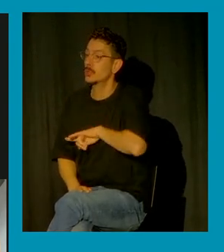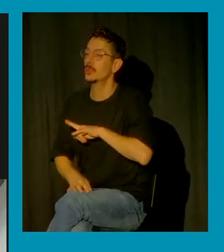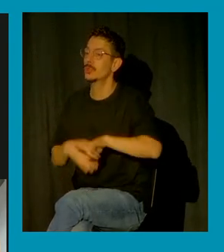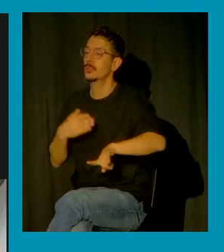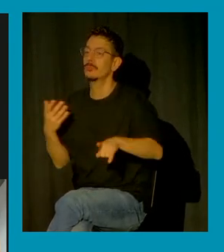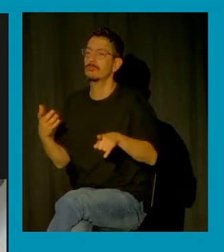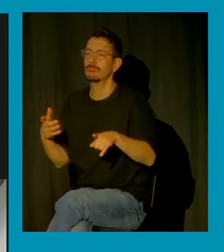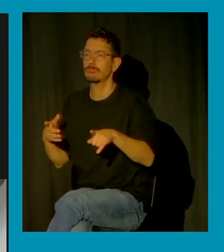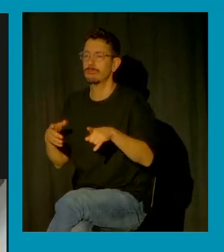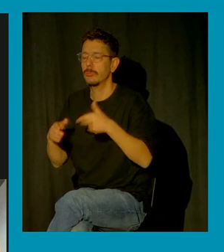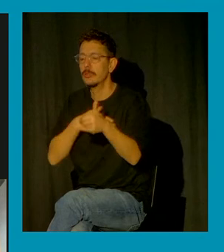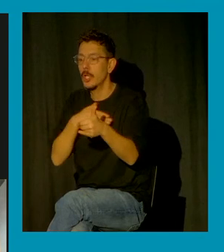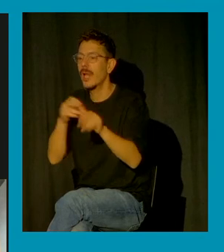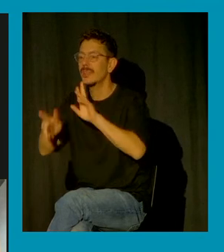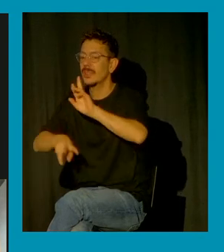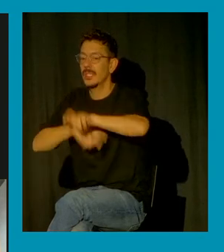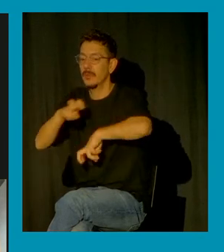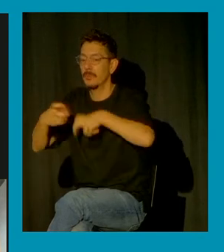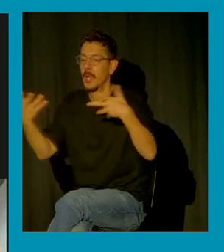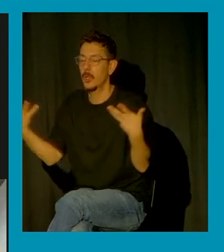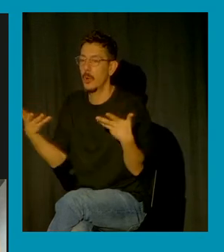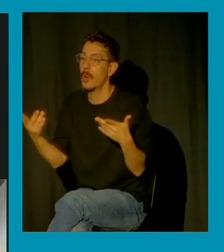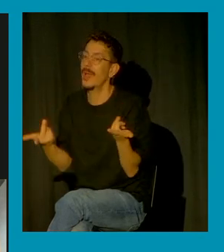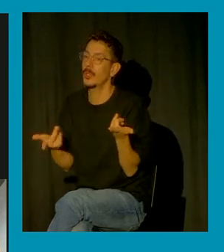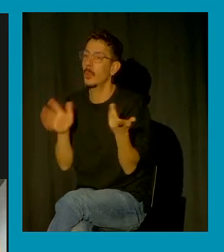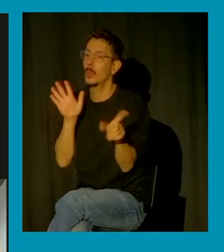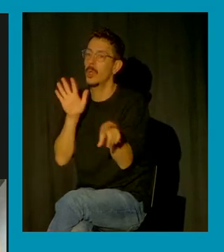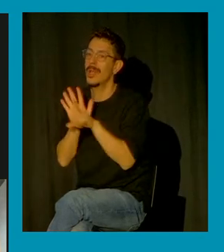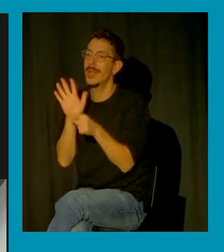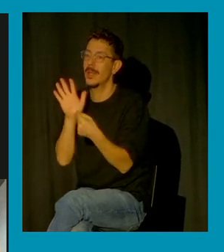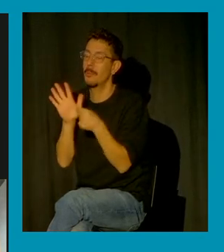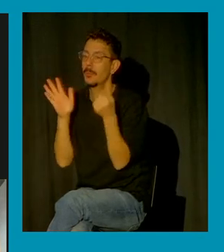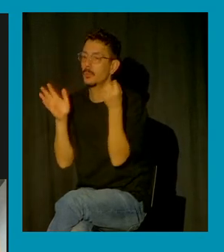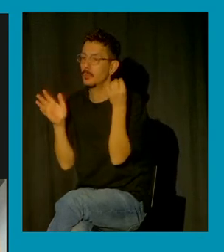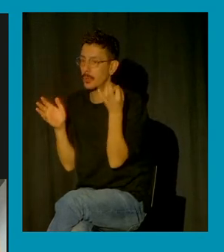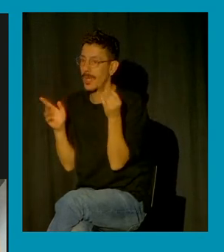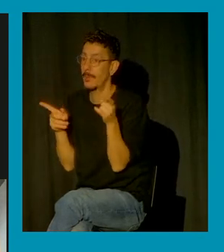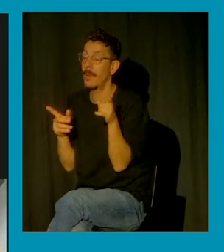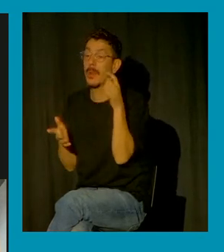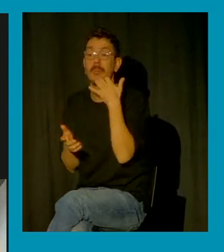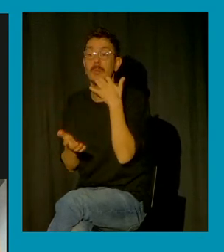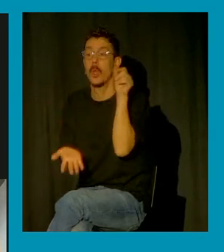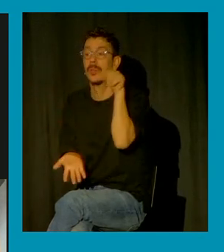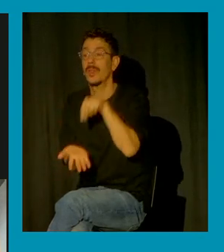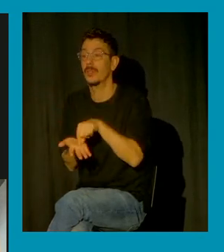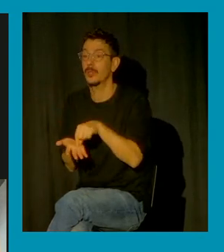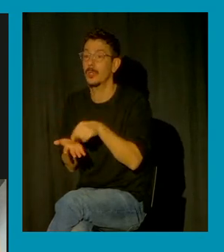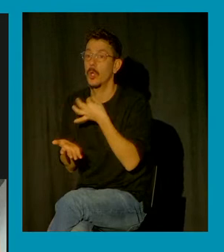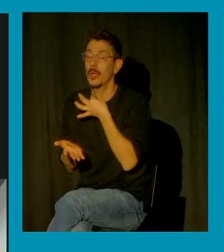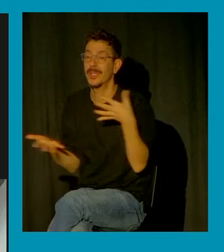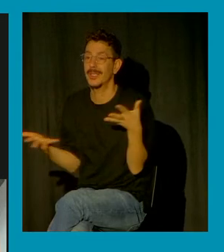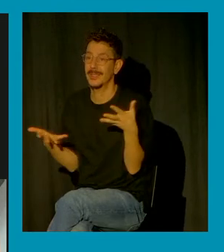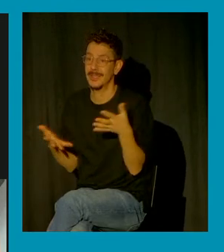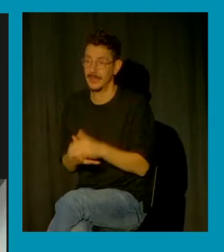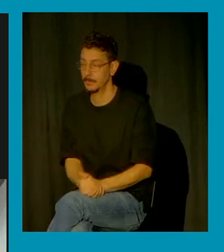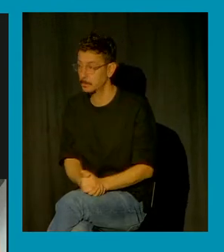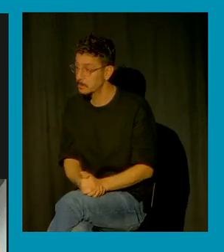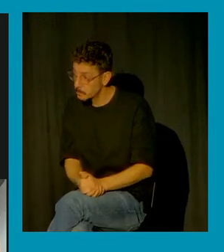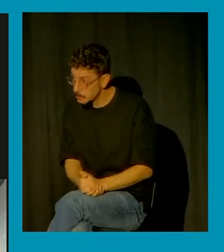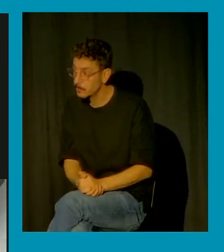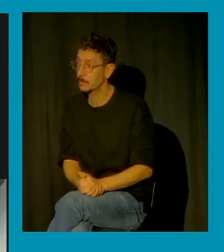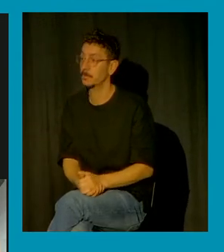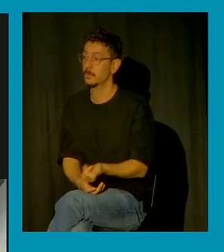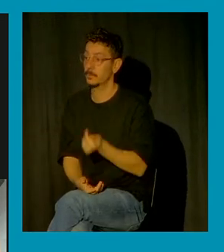a mí hay un punto que tiene la ley y ella muy bien lo ha explicado con el tema de los centros de crisis y que me remito